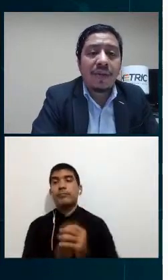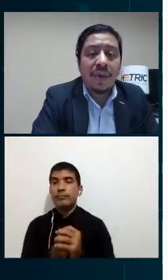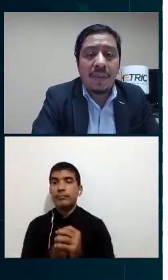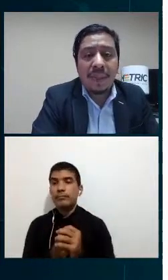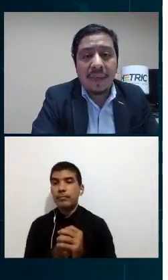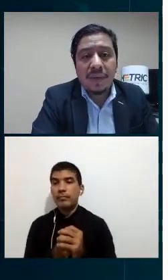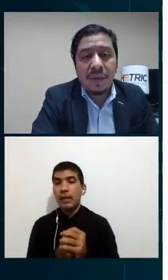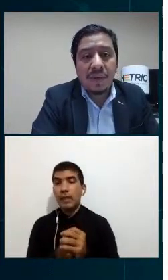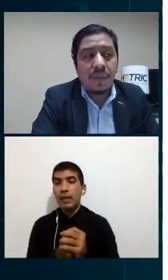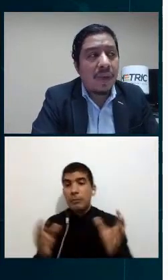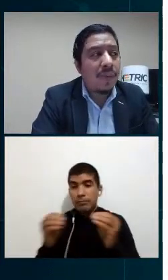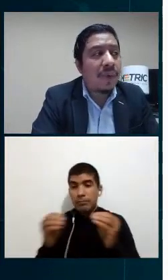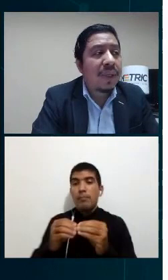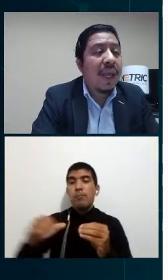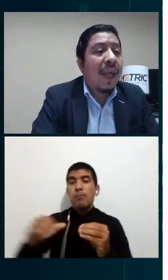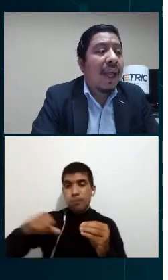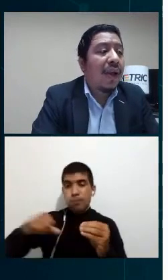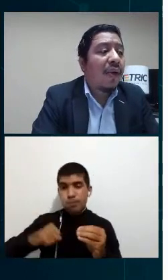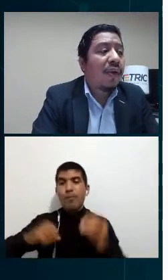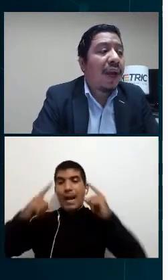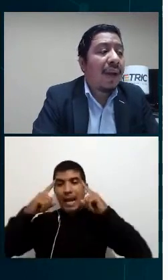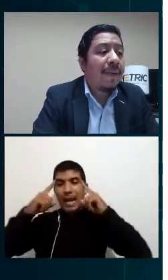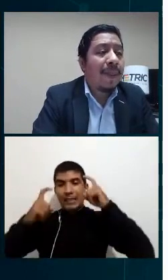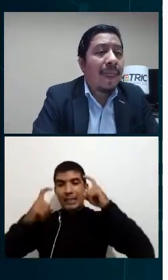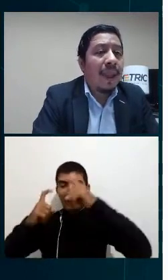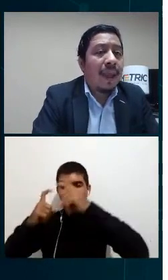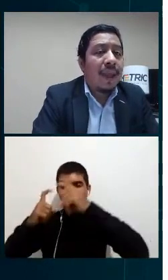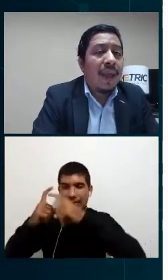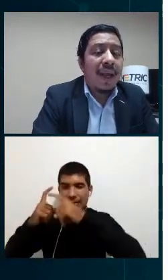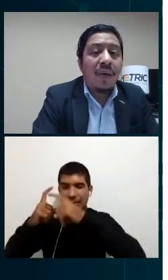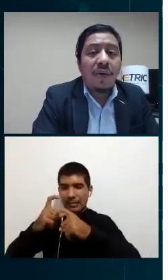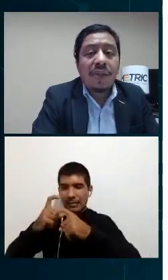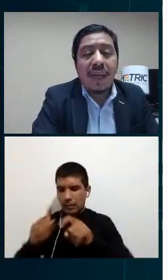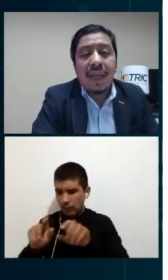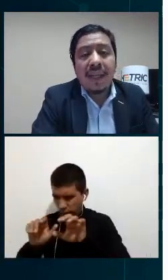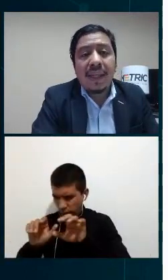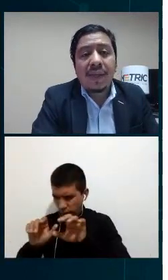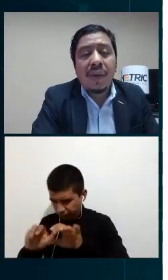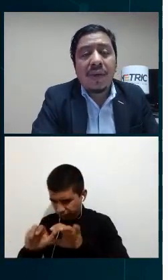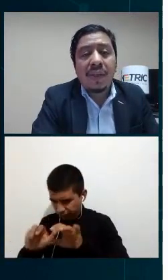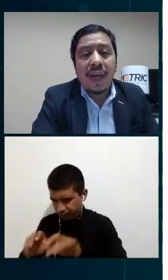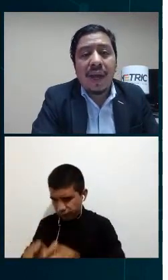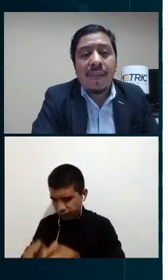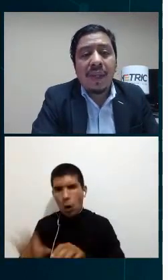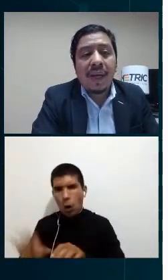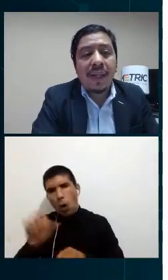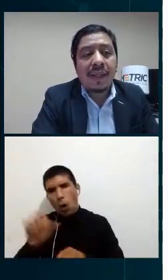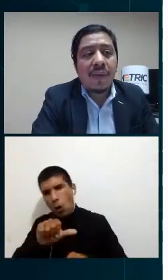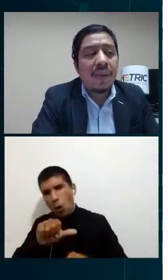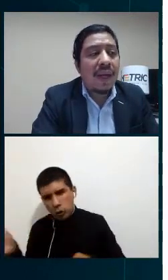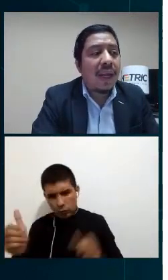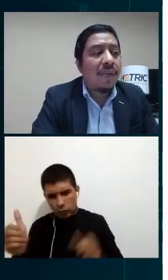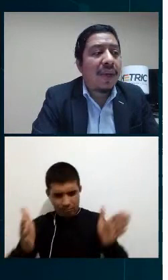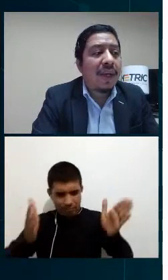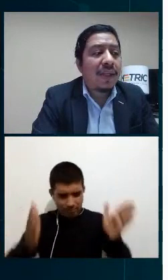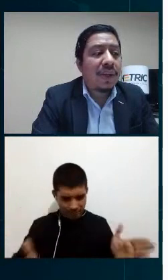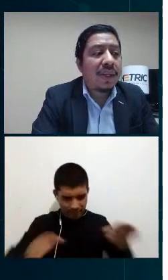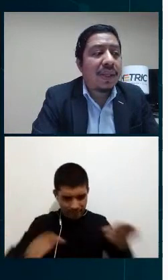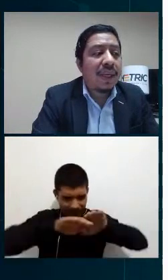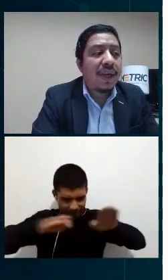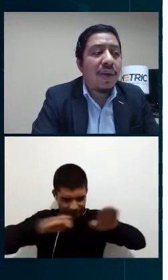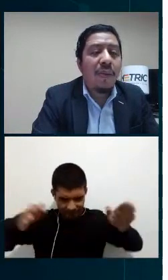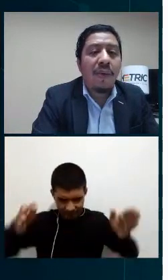también de los problemas que nosotros pudimos encontrar en algunos clientes cuando instalamos la red secundaria de